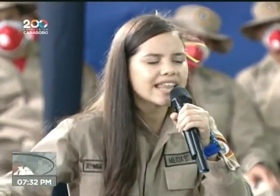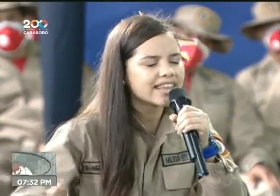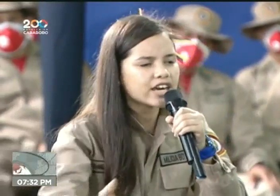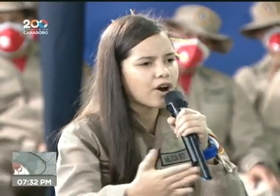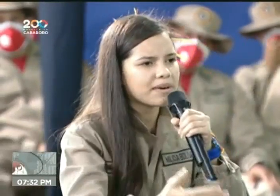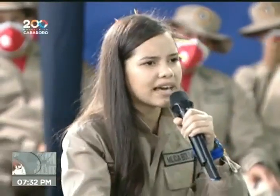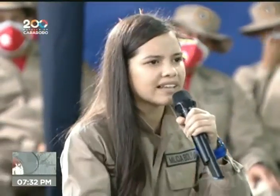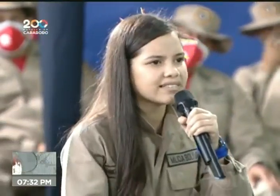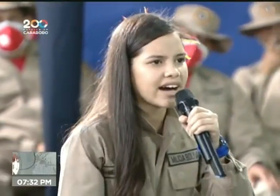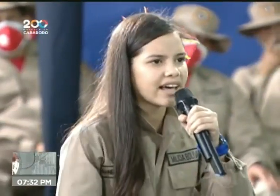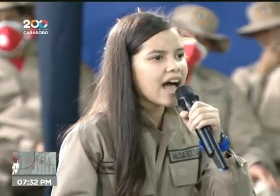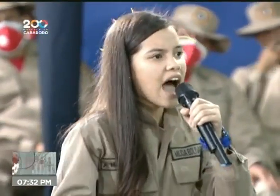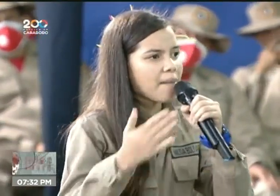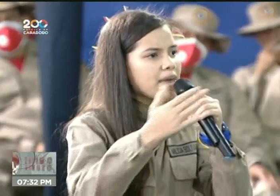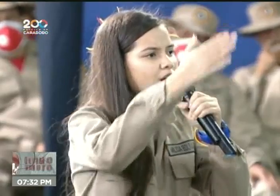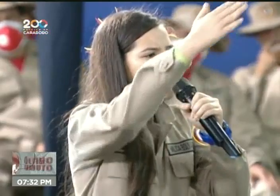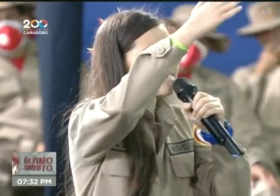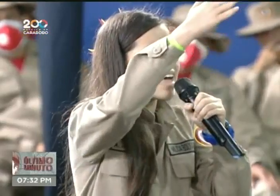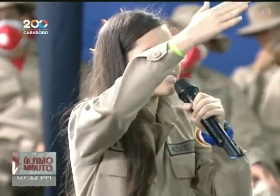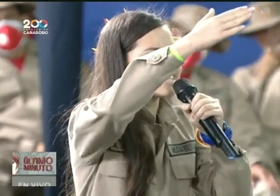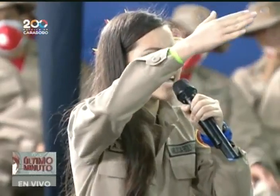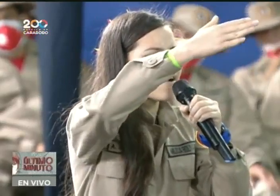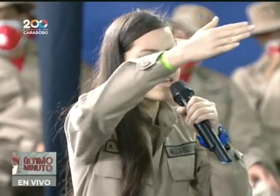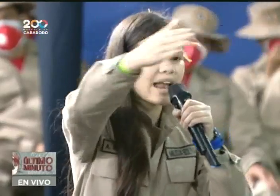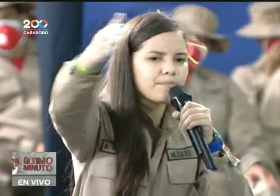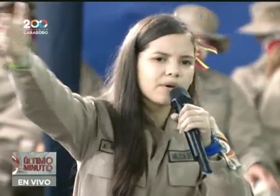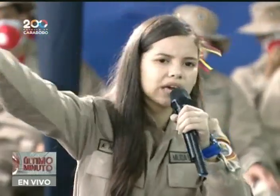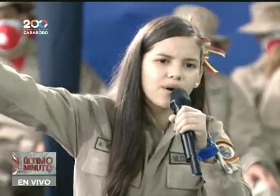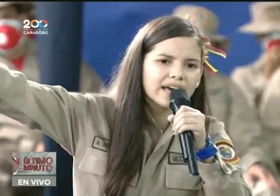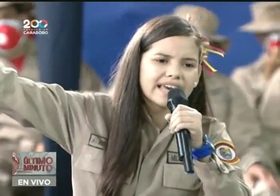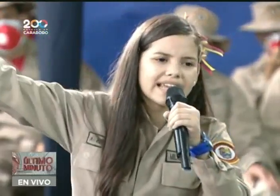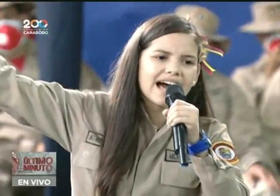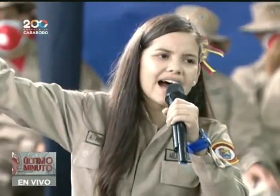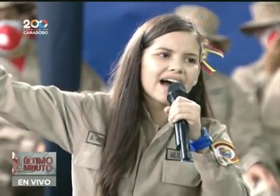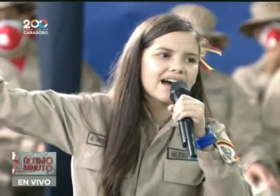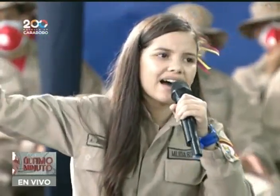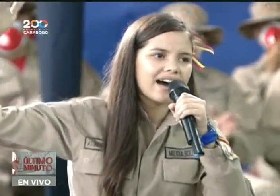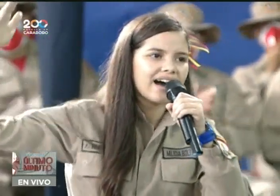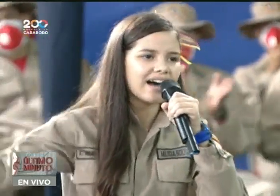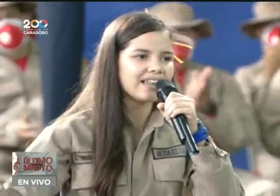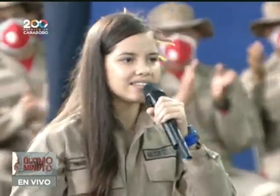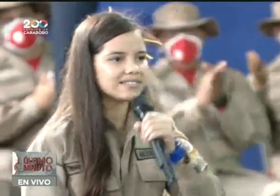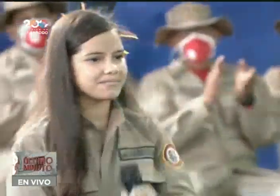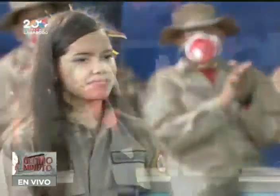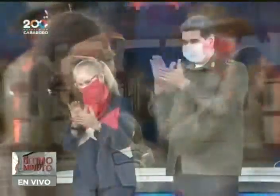milicianos que le dedico mi campan a mi comandante chavos y al público en general